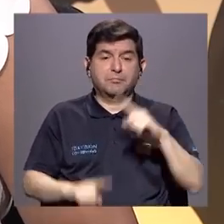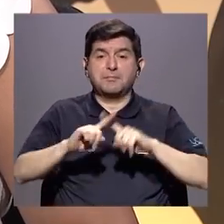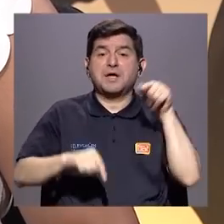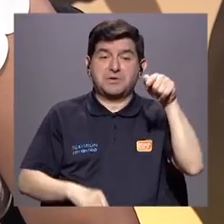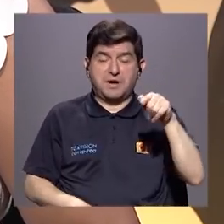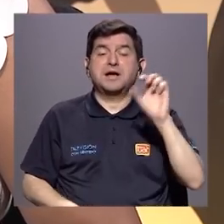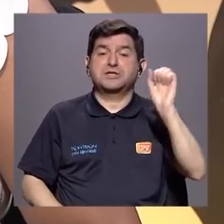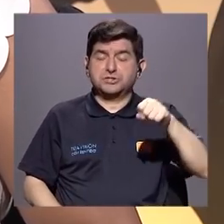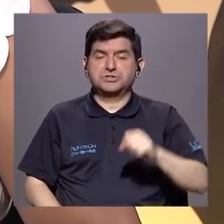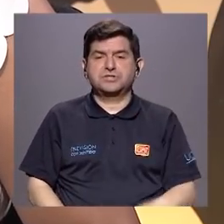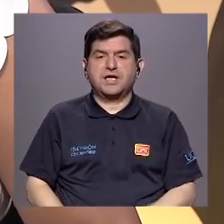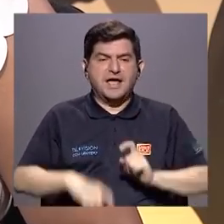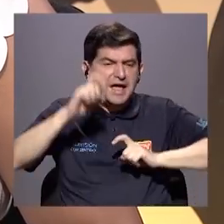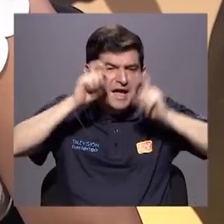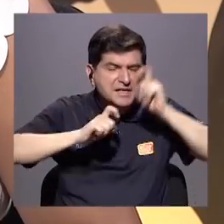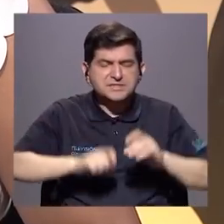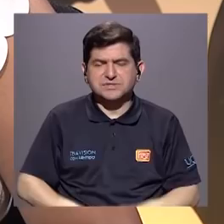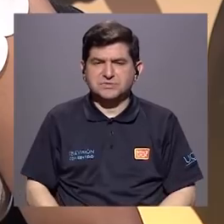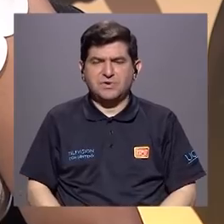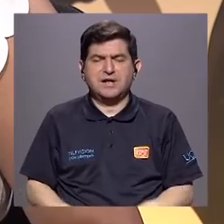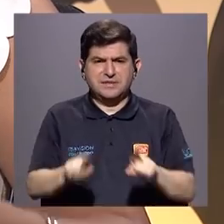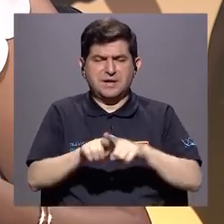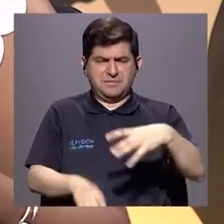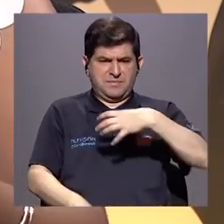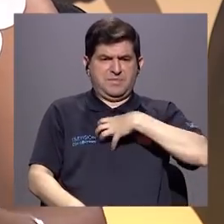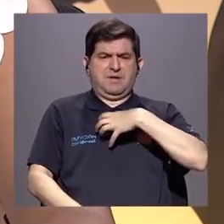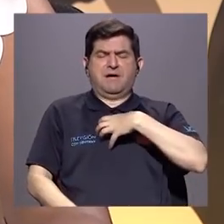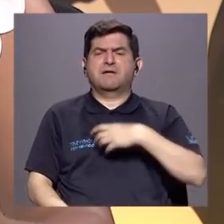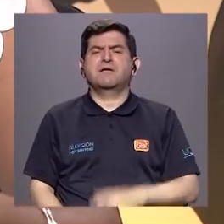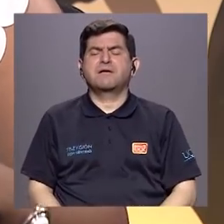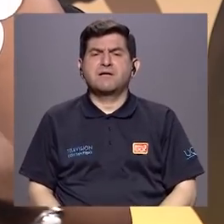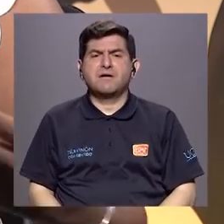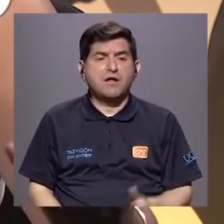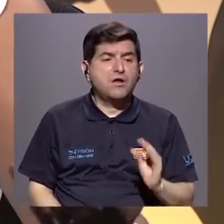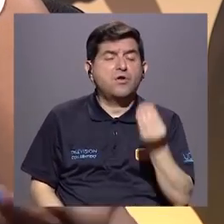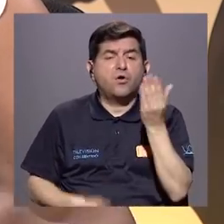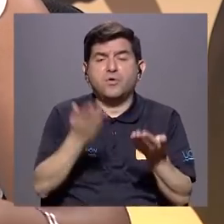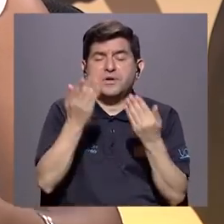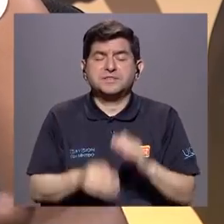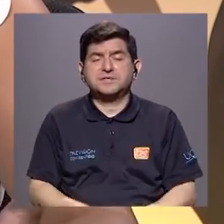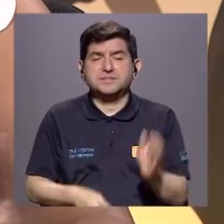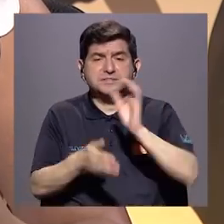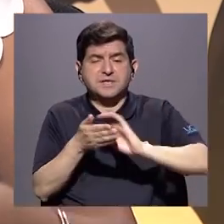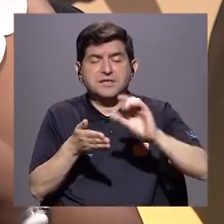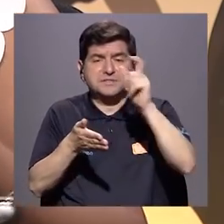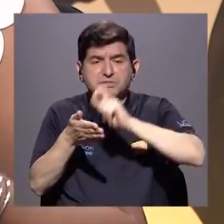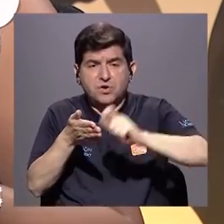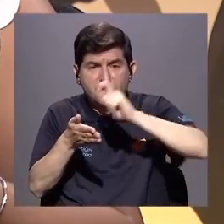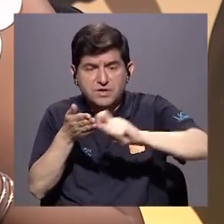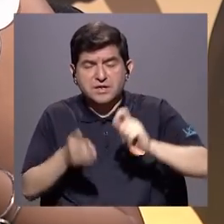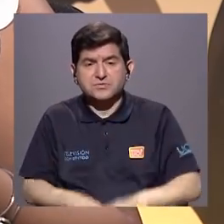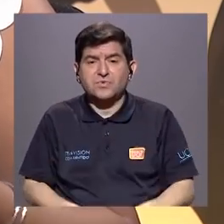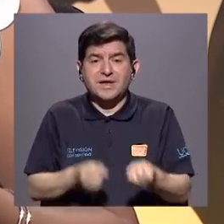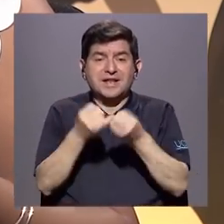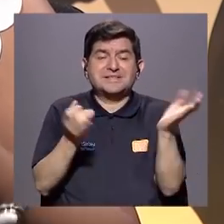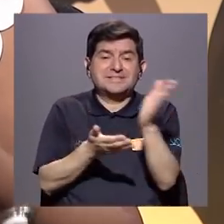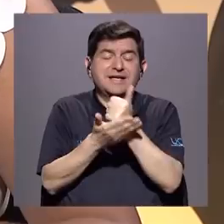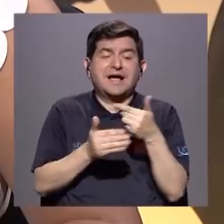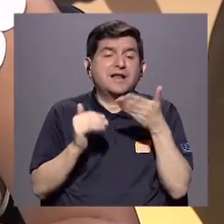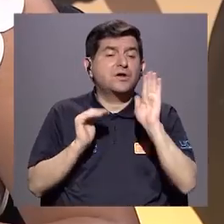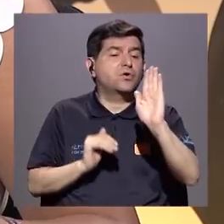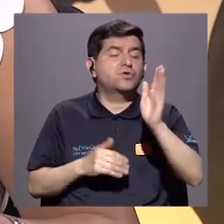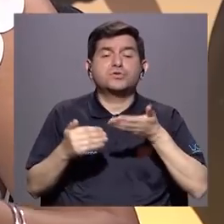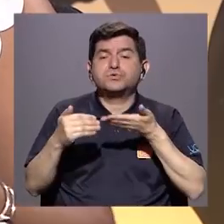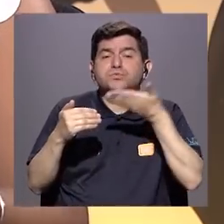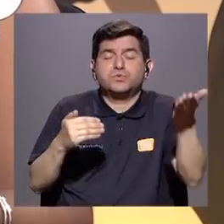aquí sí. Es gestual, es modal, es patrimonial, porque entonces los chiquillos llegan del colegio o de la escuela sin algo de sus útiles,